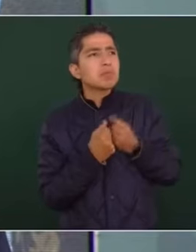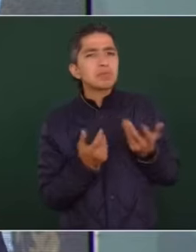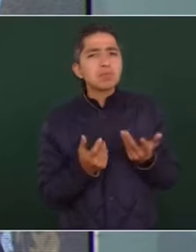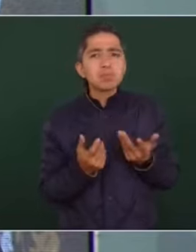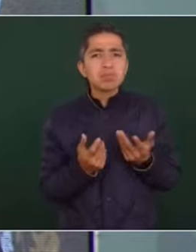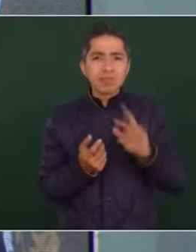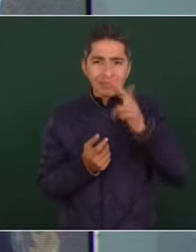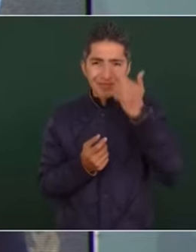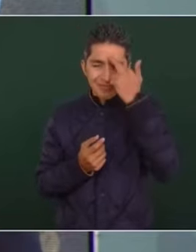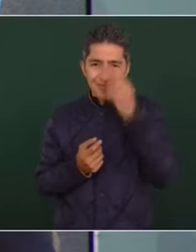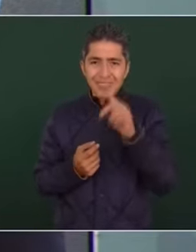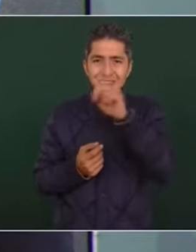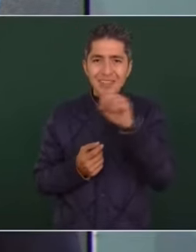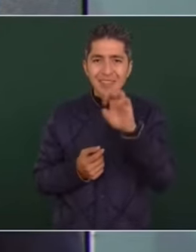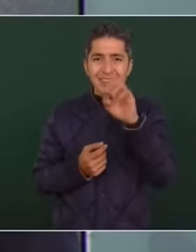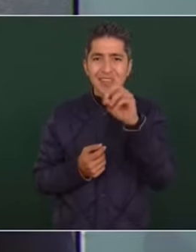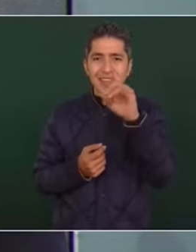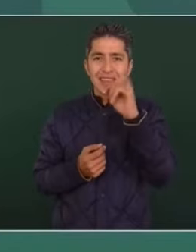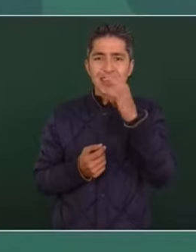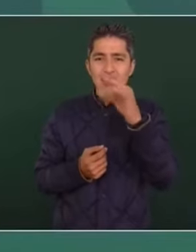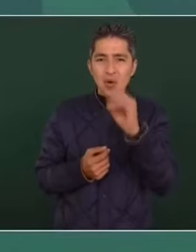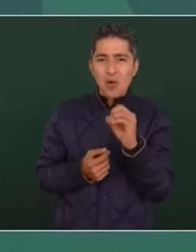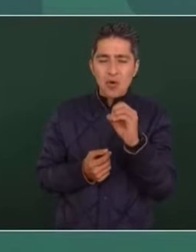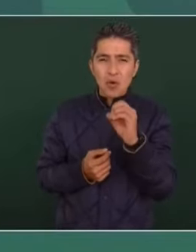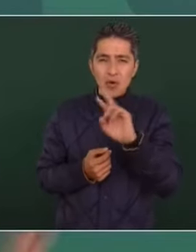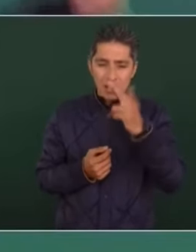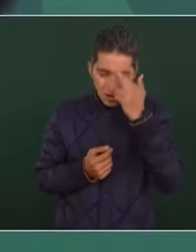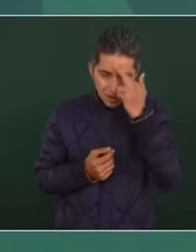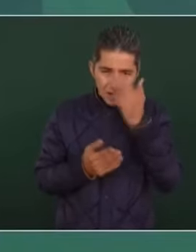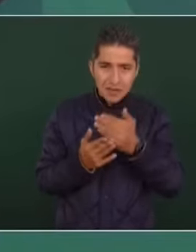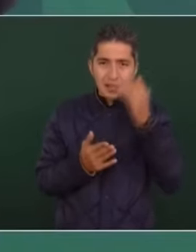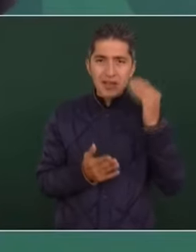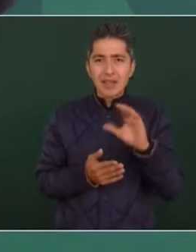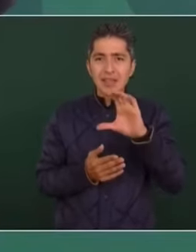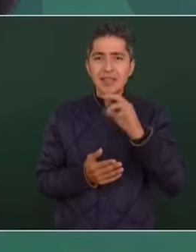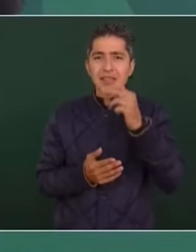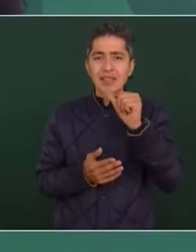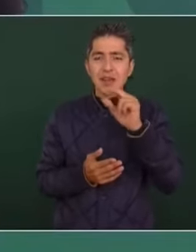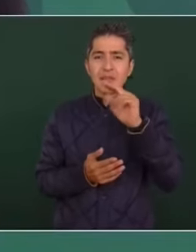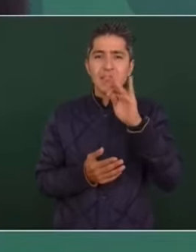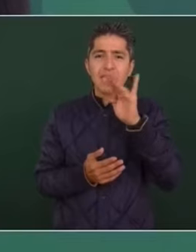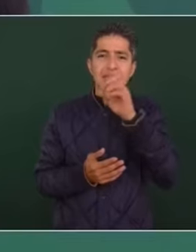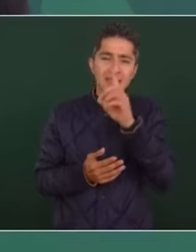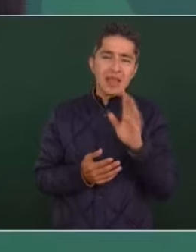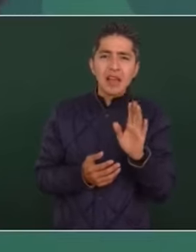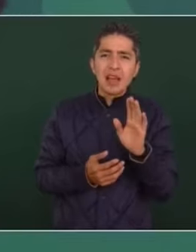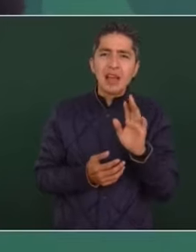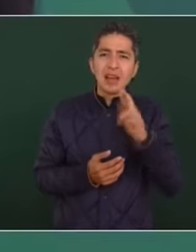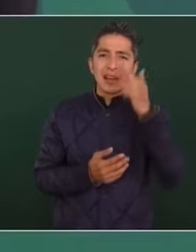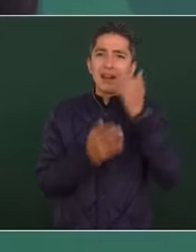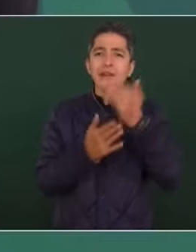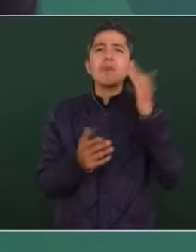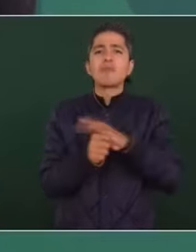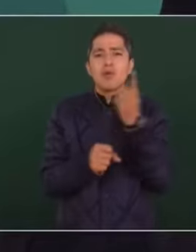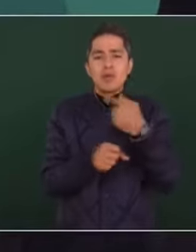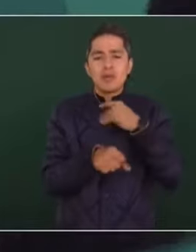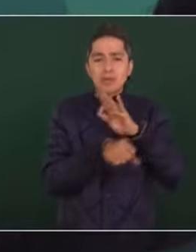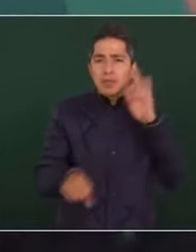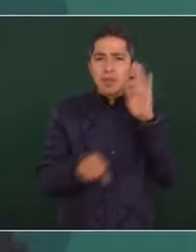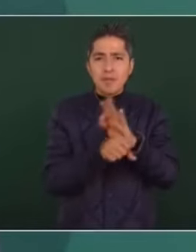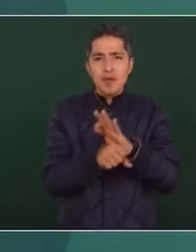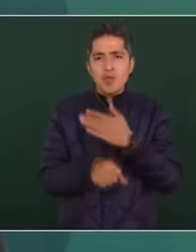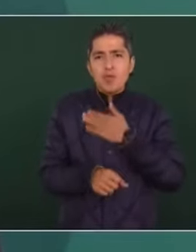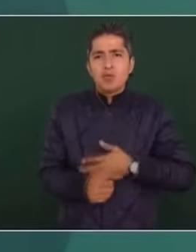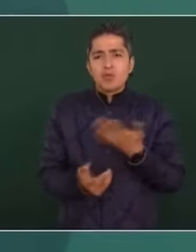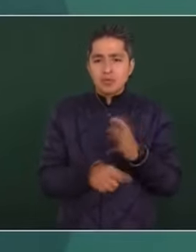Zedillo y Chaofet, porque estamos defendiendo una causa justa,